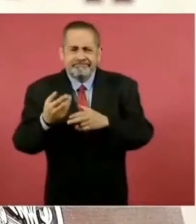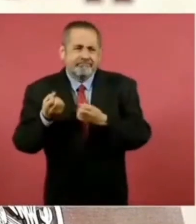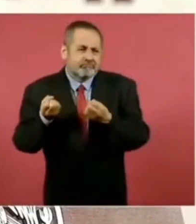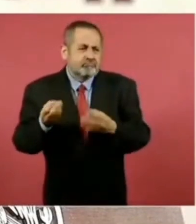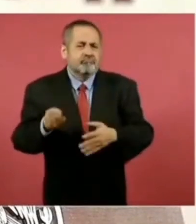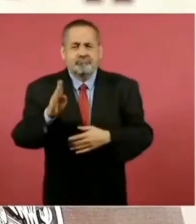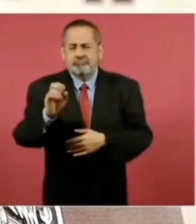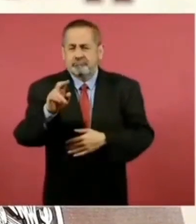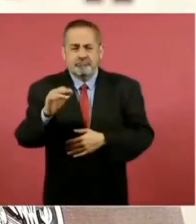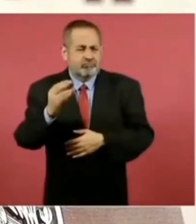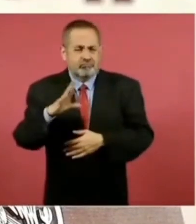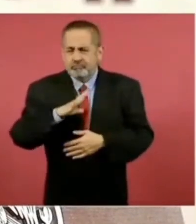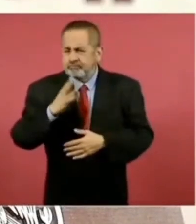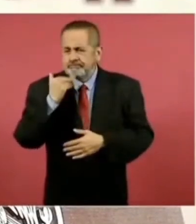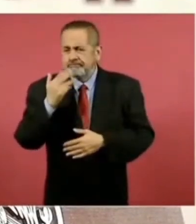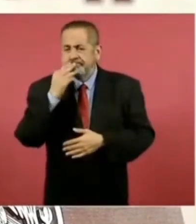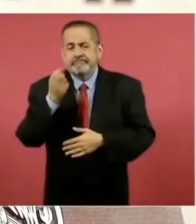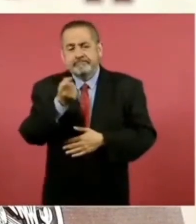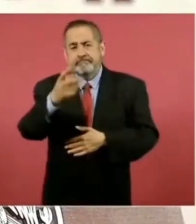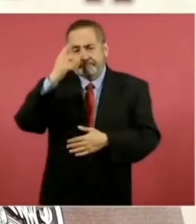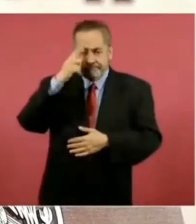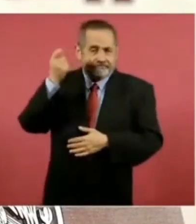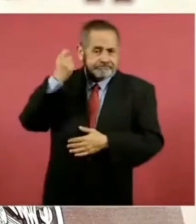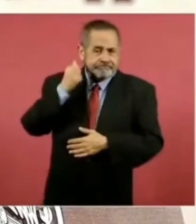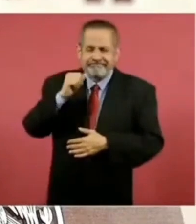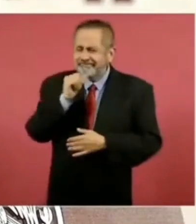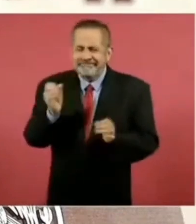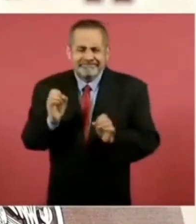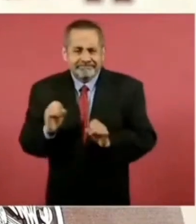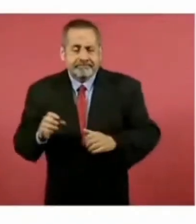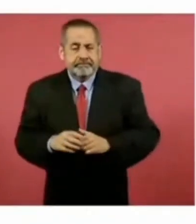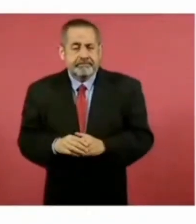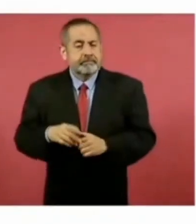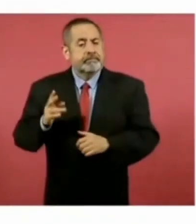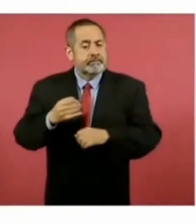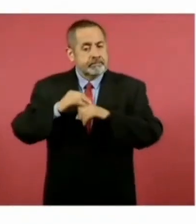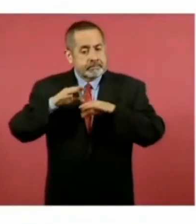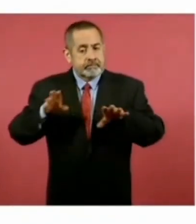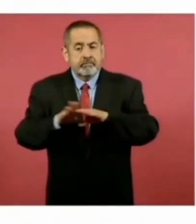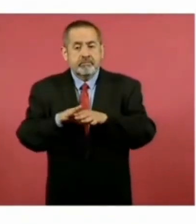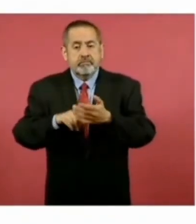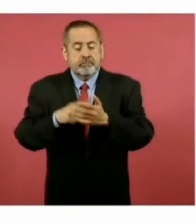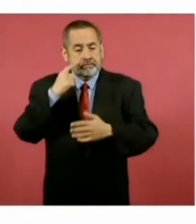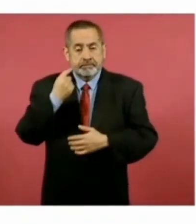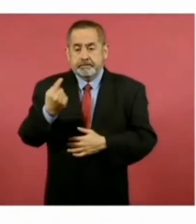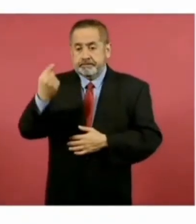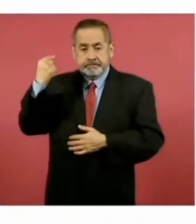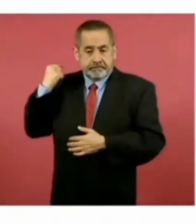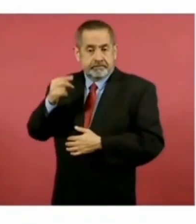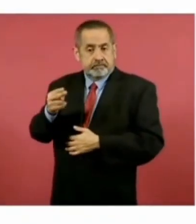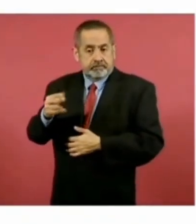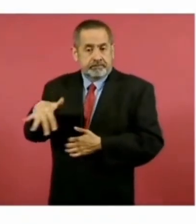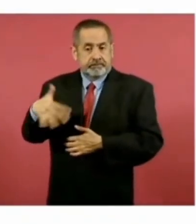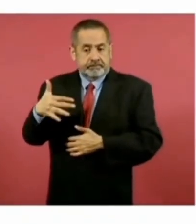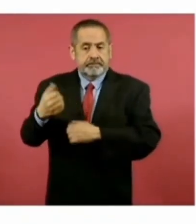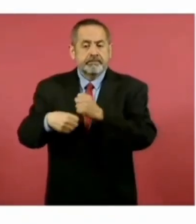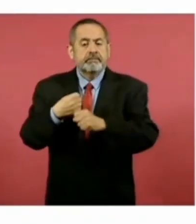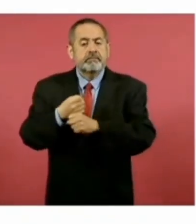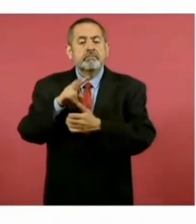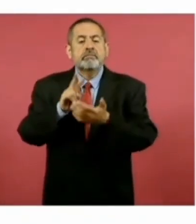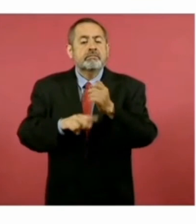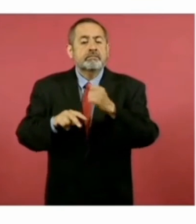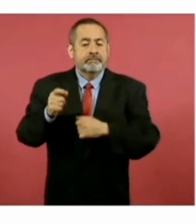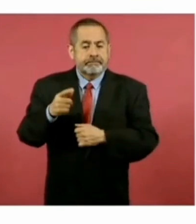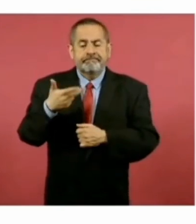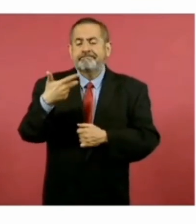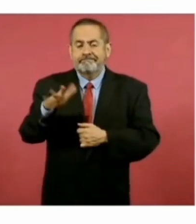entrega del bono a pensionados y jubilados. En cambio, se informó que el pasado 15 de noviembre de 2023 se